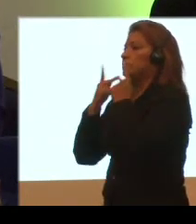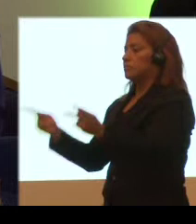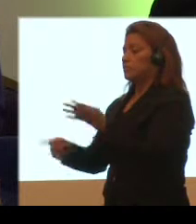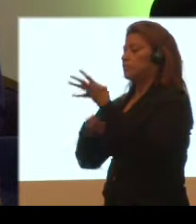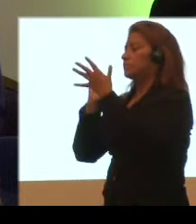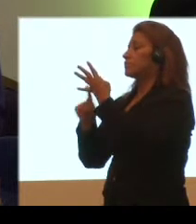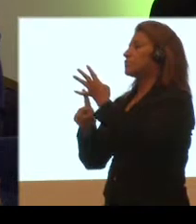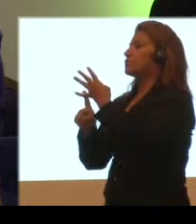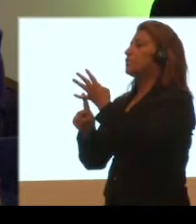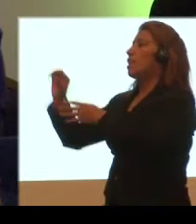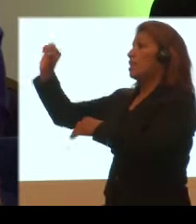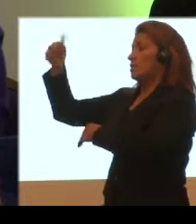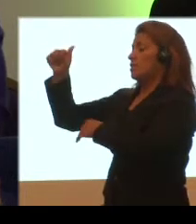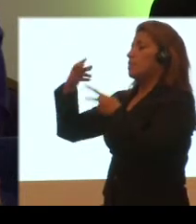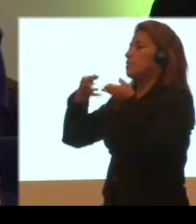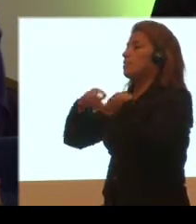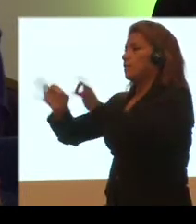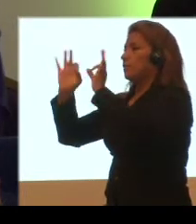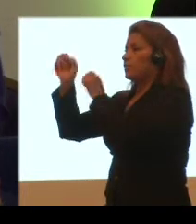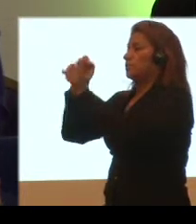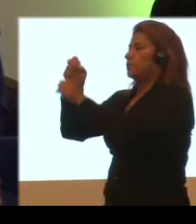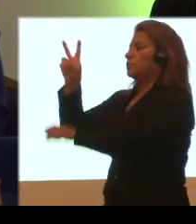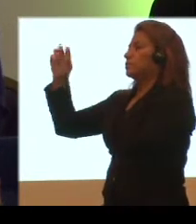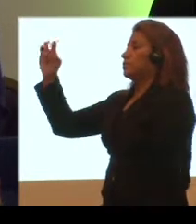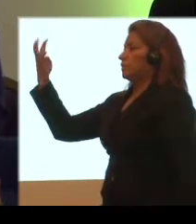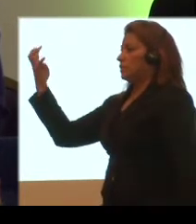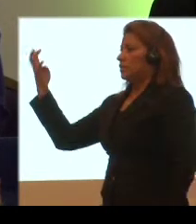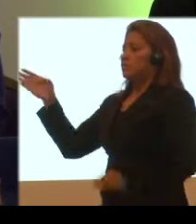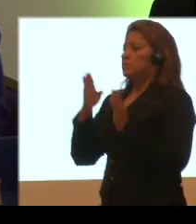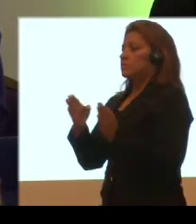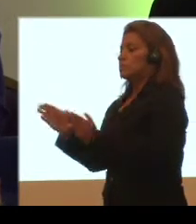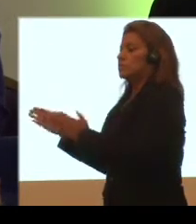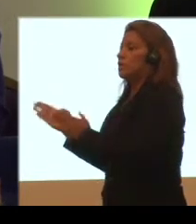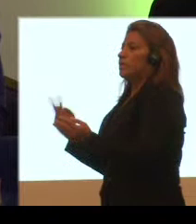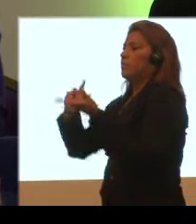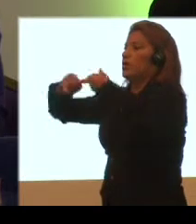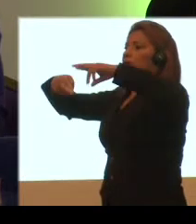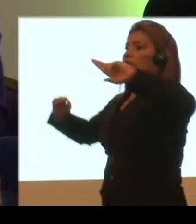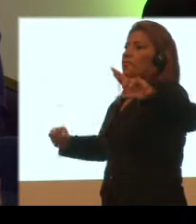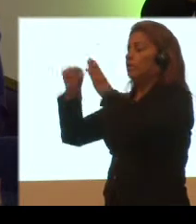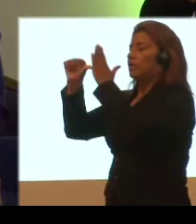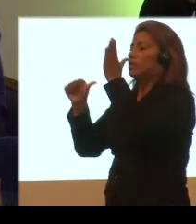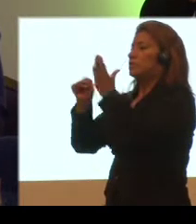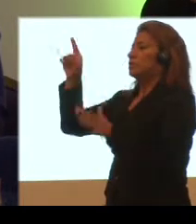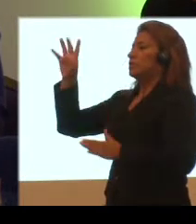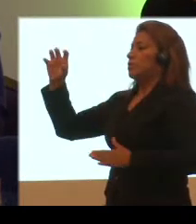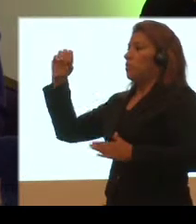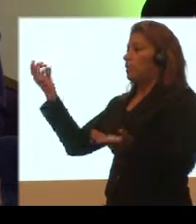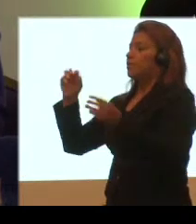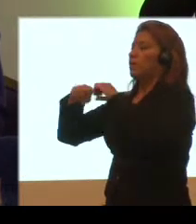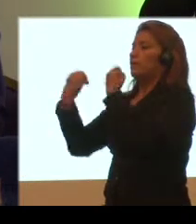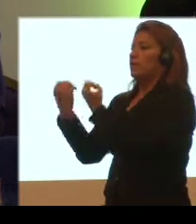El 10 de febrero de 2014 se hizo una reforma al artículo 140 del Código Orgánico de